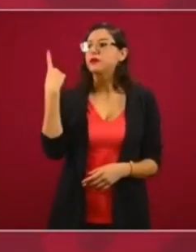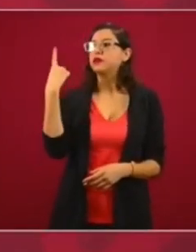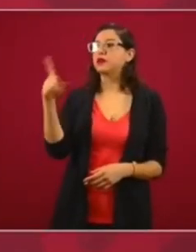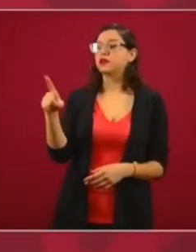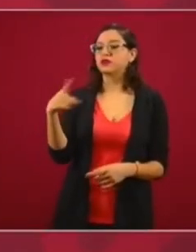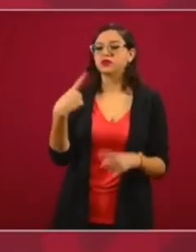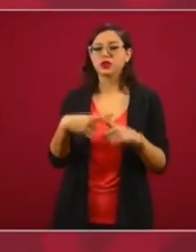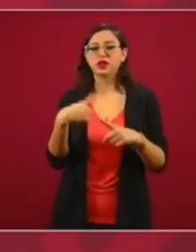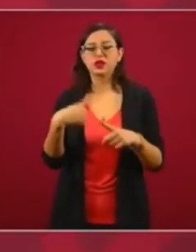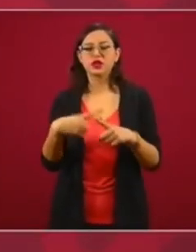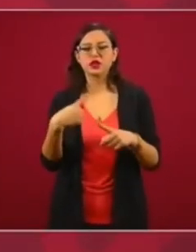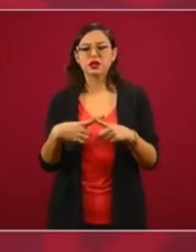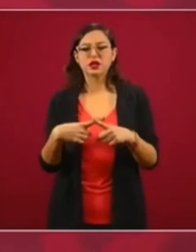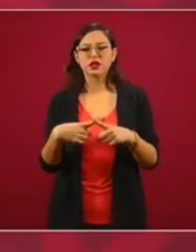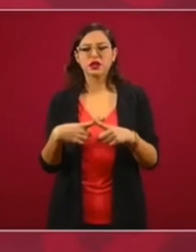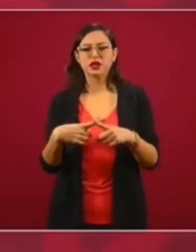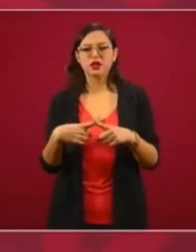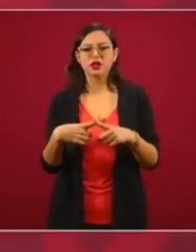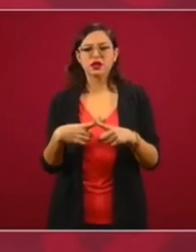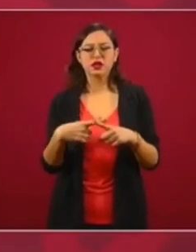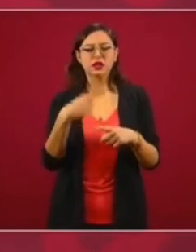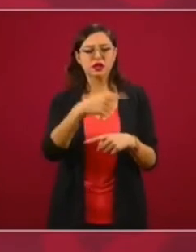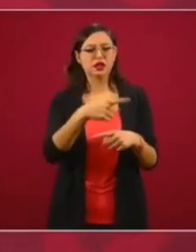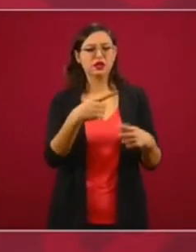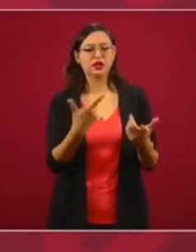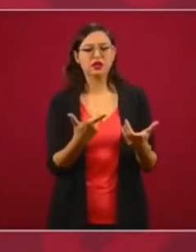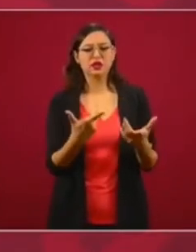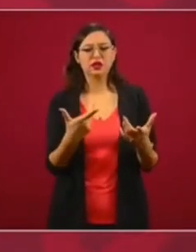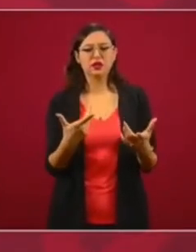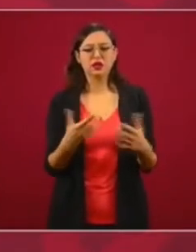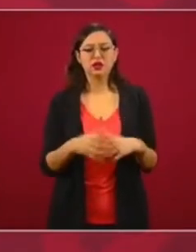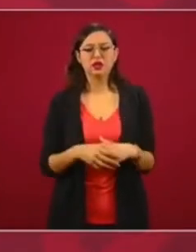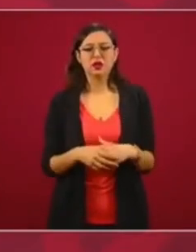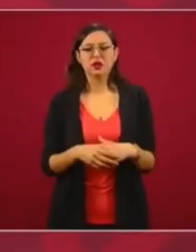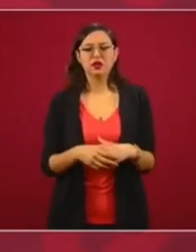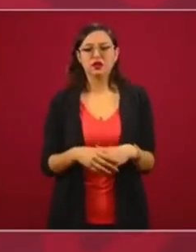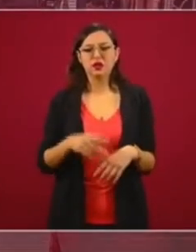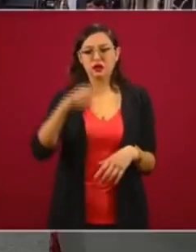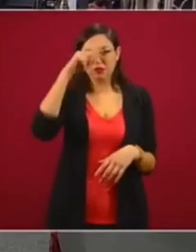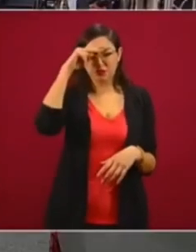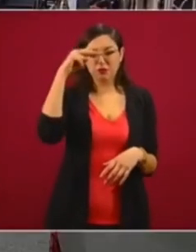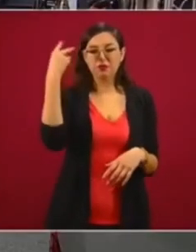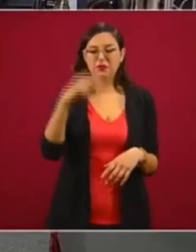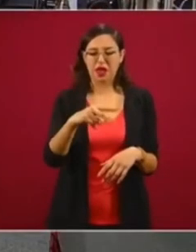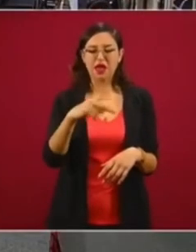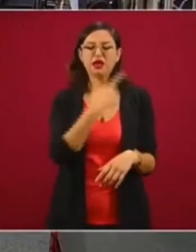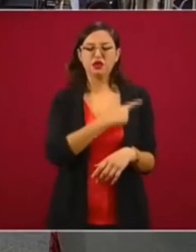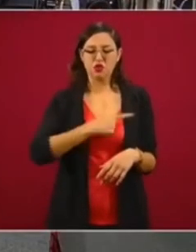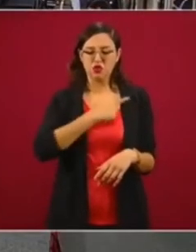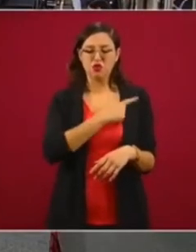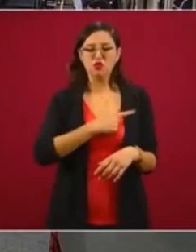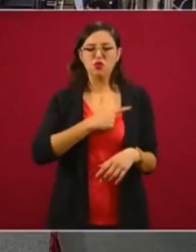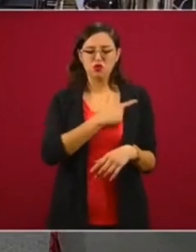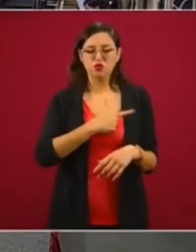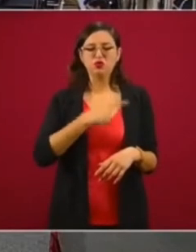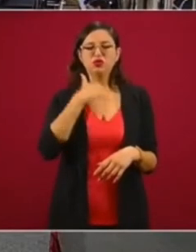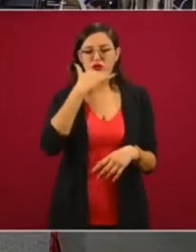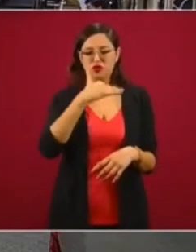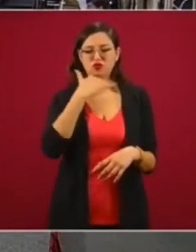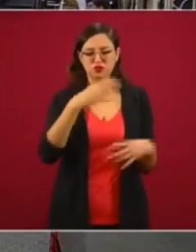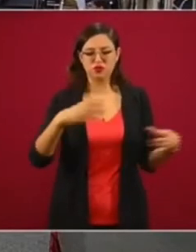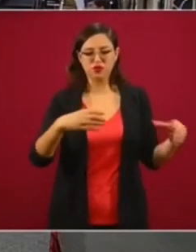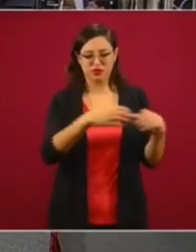México, mexicanos a favor de la corrupción. Entonces,